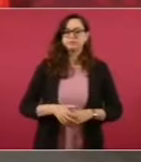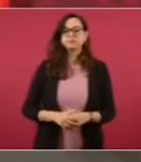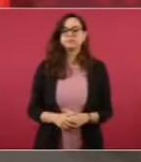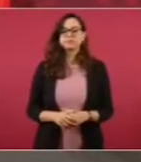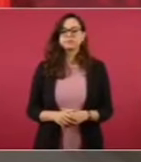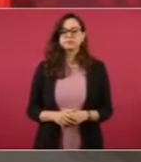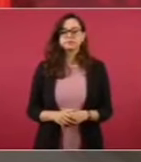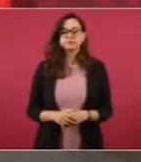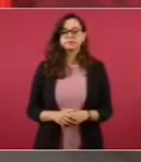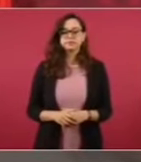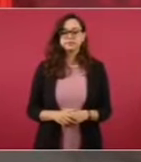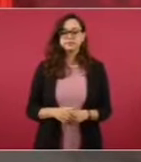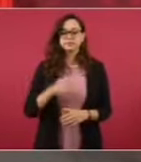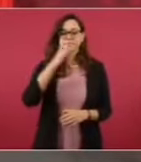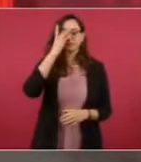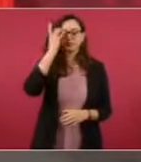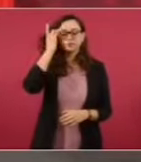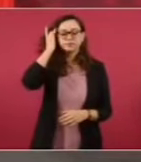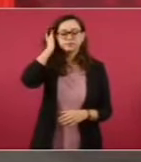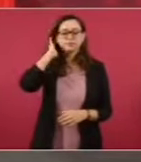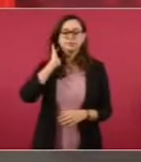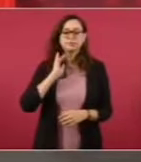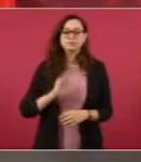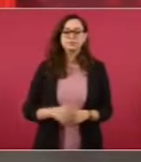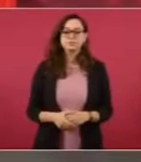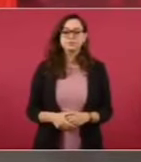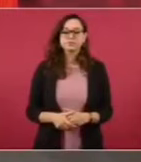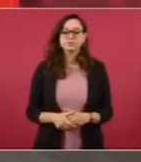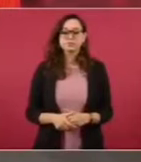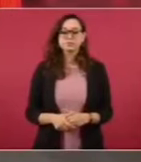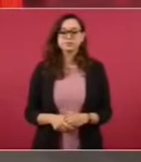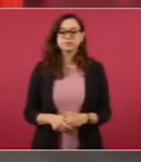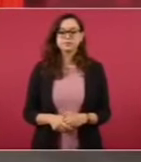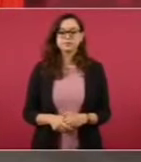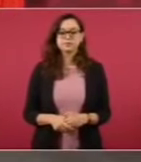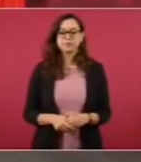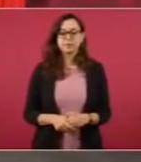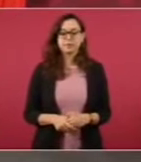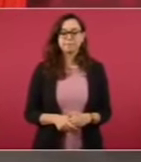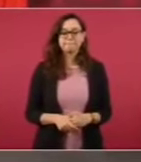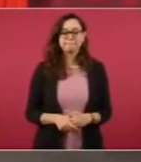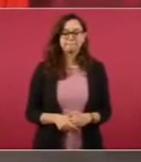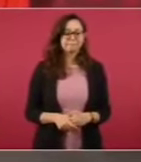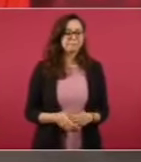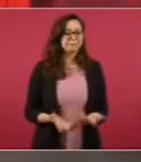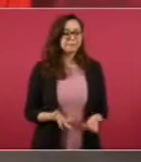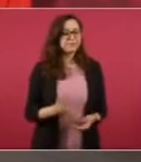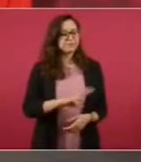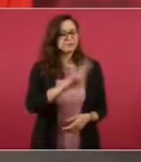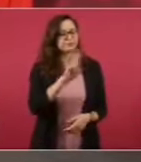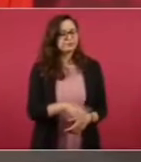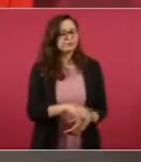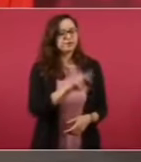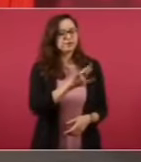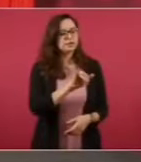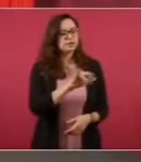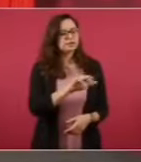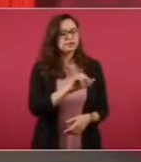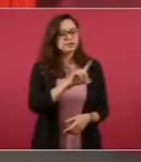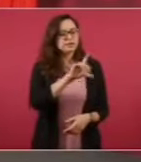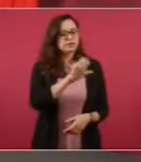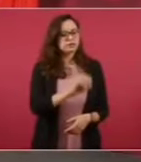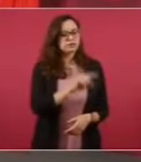Me aprovecho para agradecerle a Ricardo por